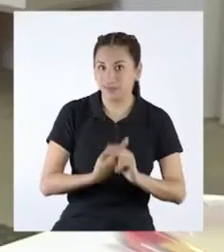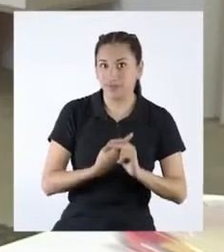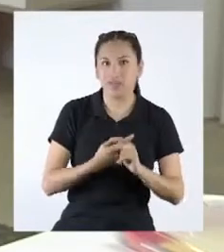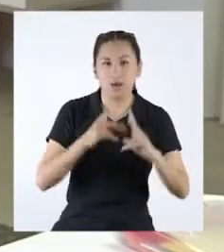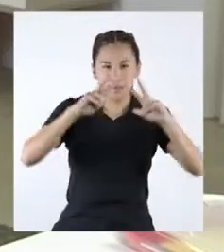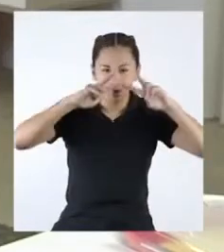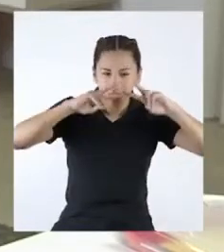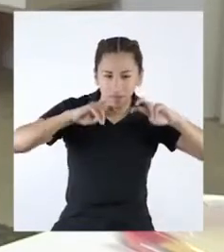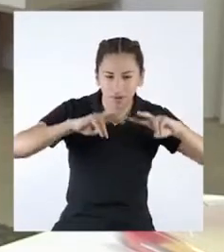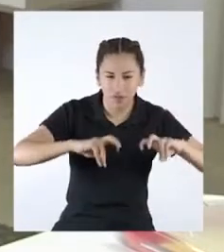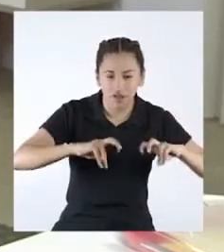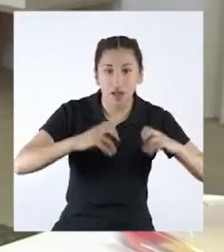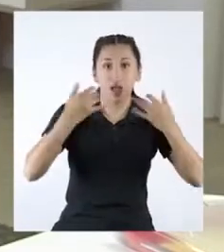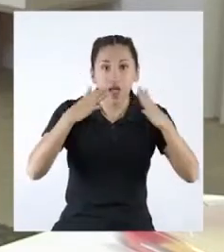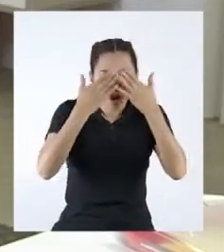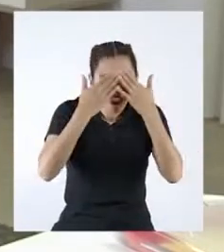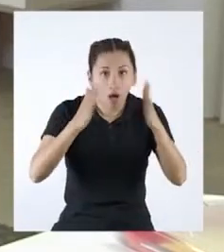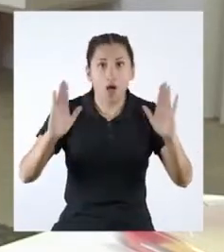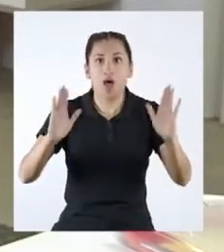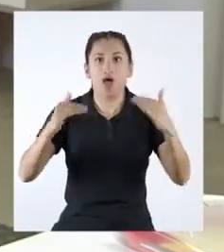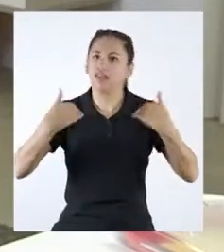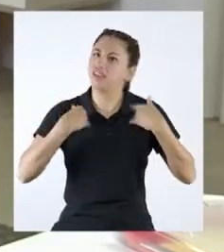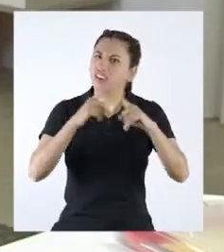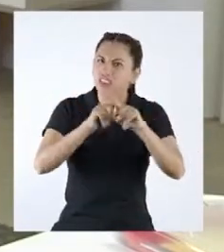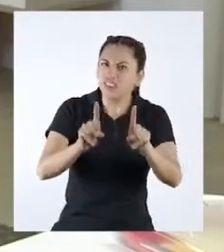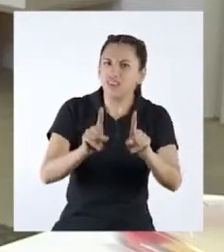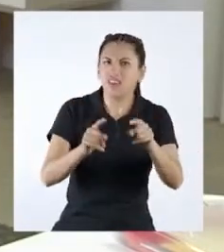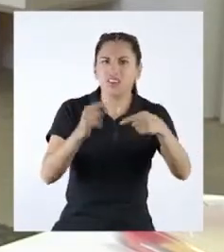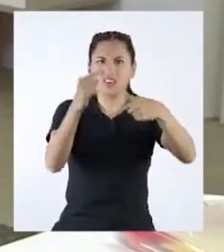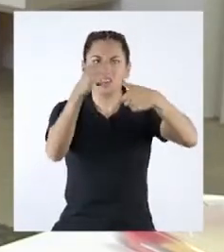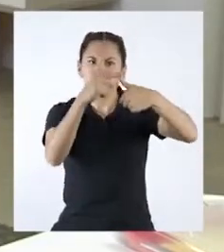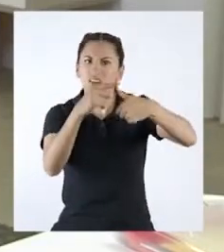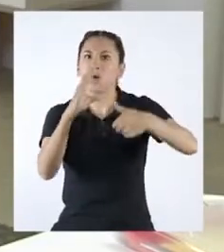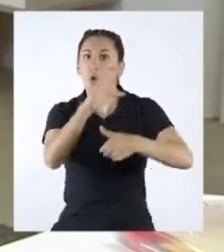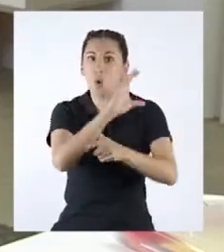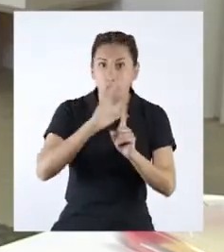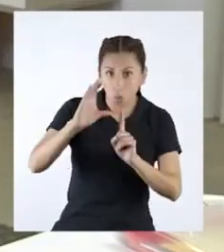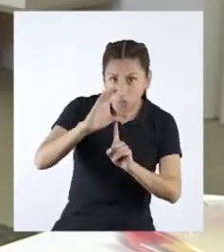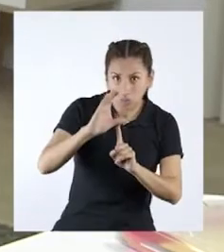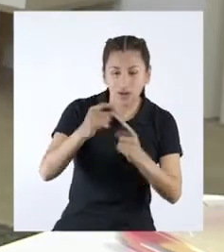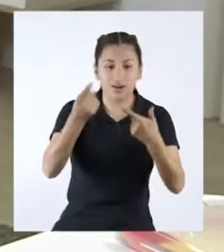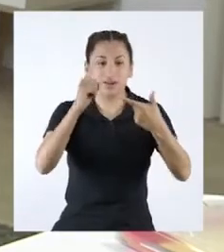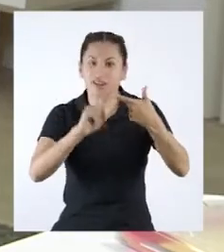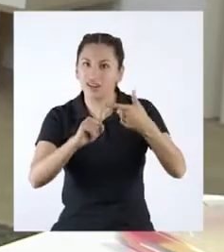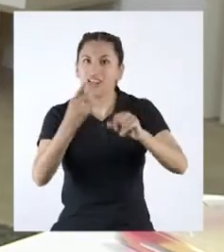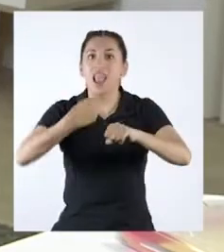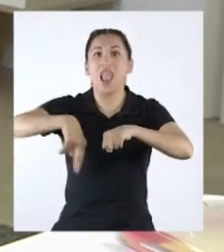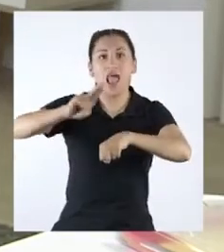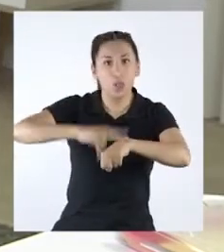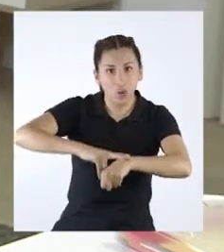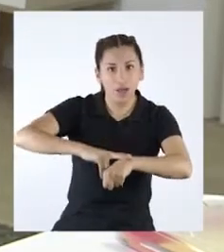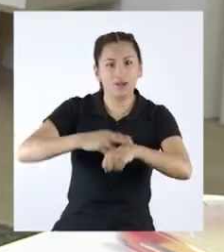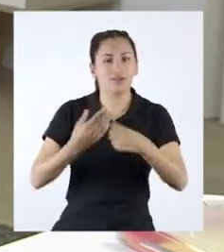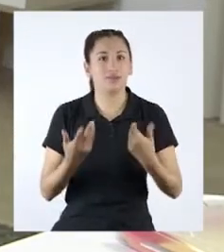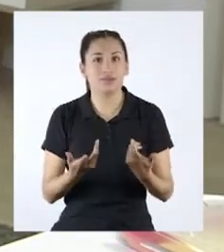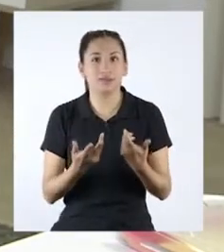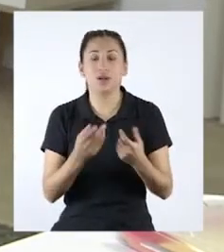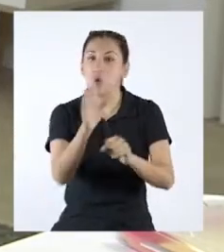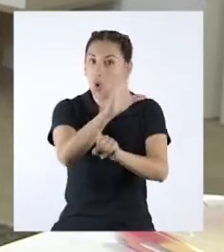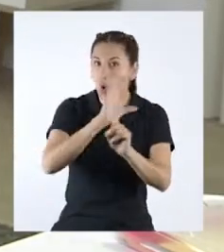Comenzamos a investigar y descubrimos que había distintos tipos de patrimonio. Los patrimonios culturales y patrimonios